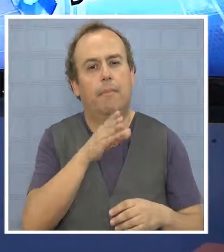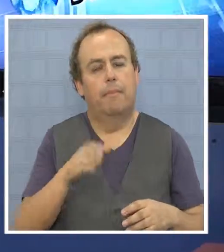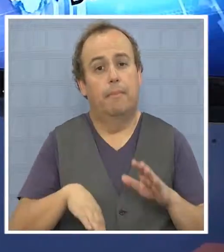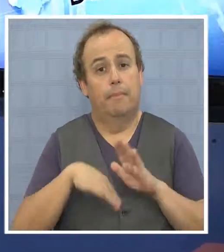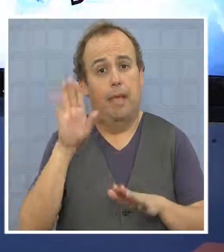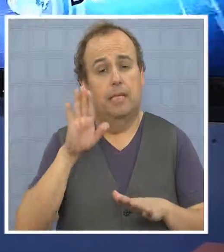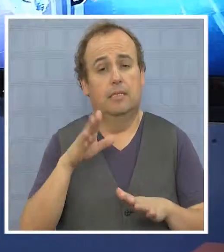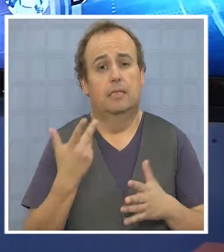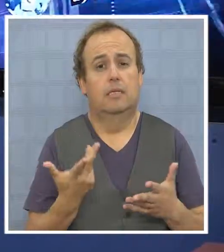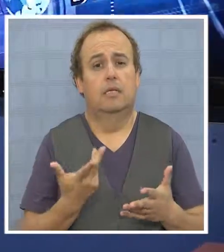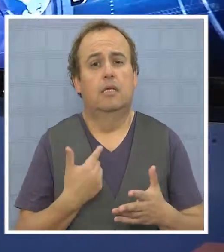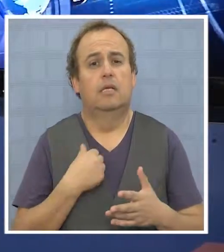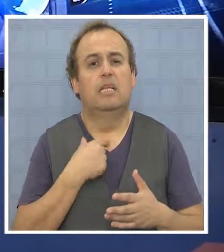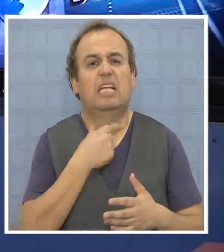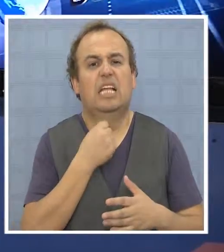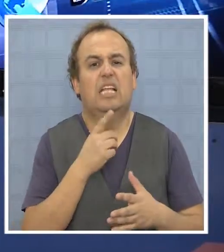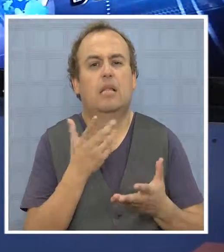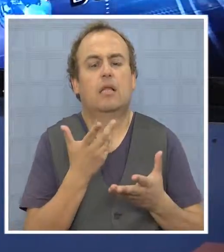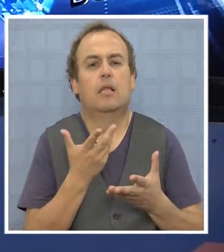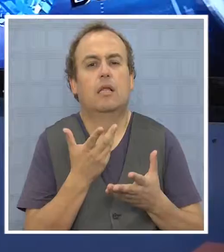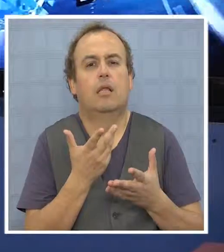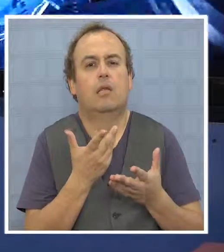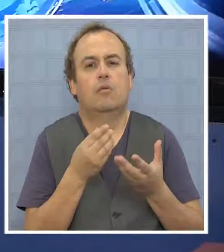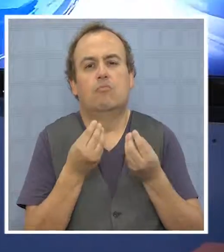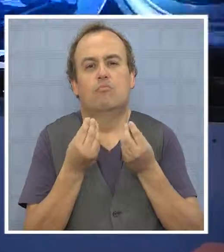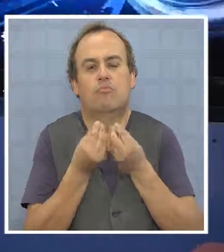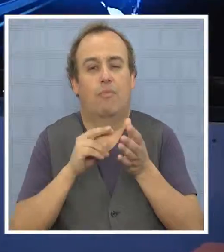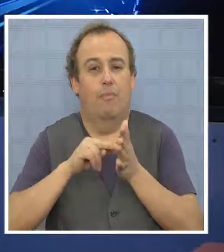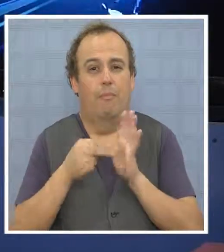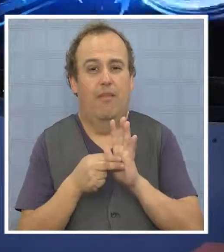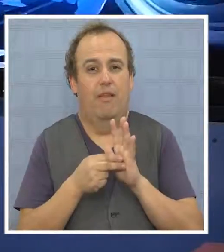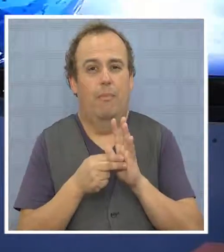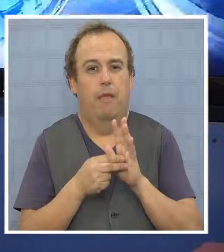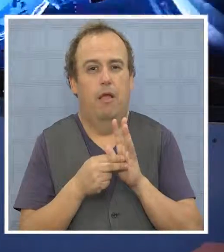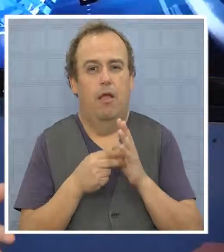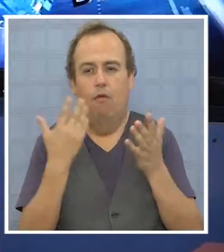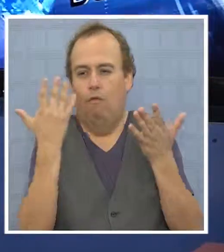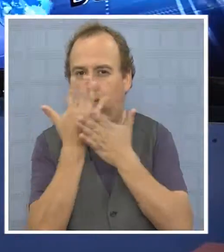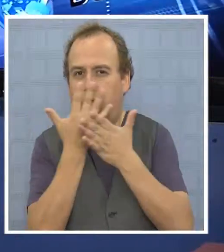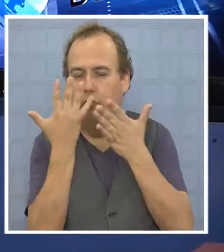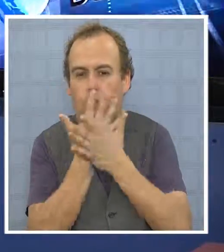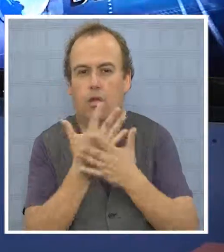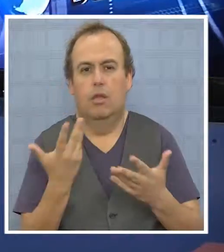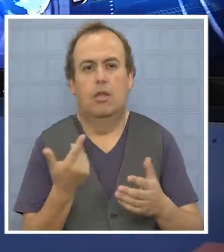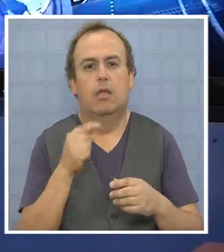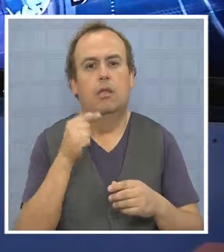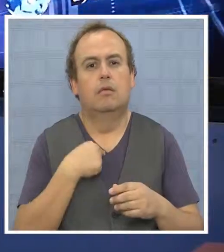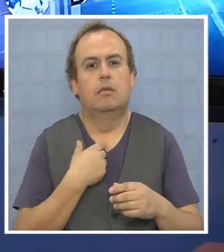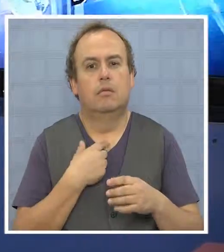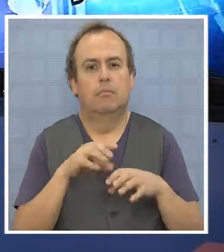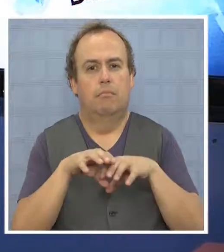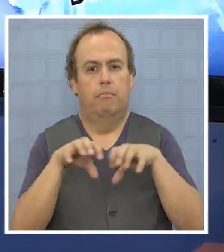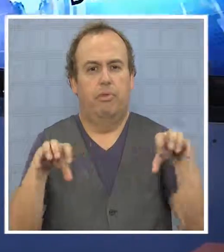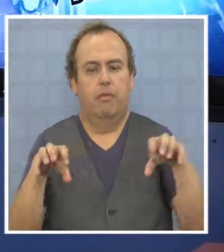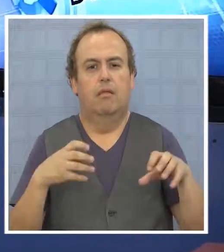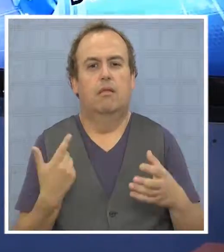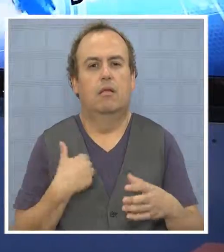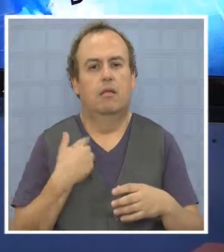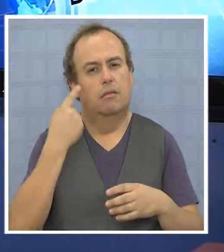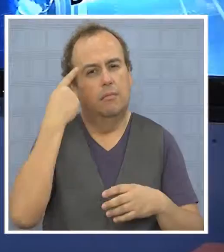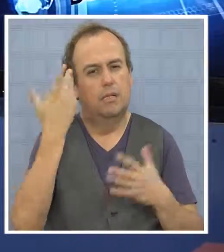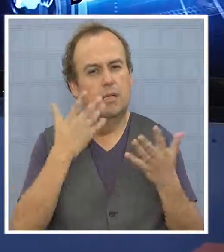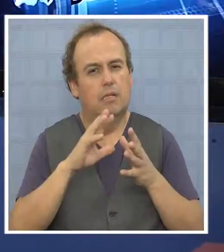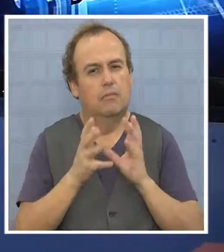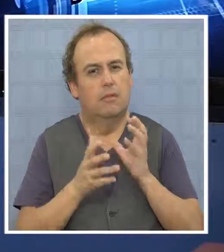retina de la mayoría de la gente, lamentablemente, que es un sistema que produce una serie de problemas o distorsiones. Creo que seguir bregando por